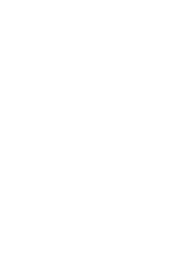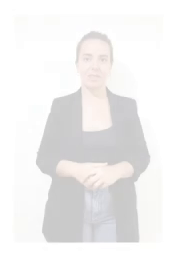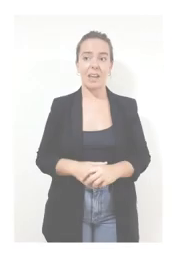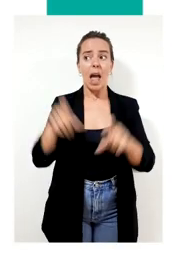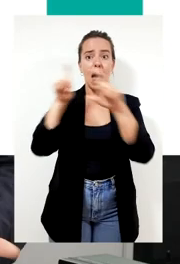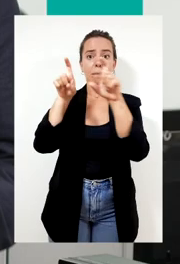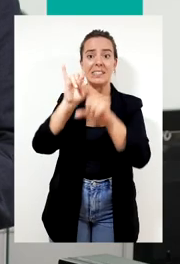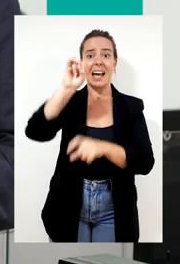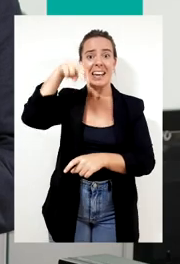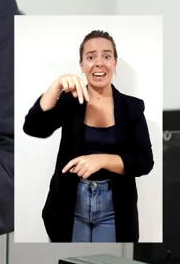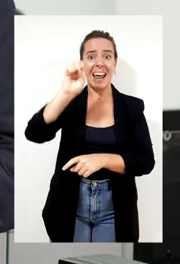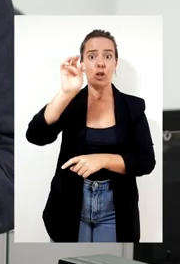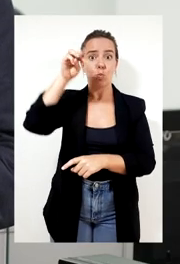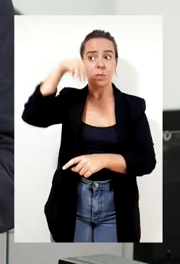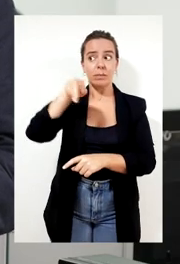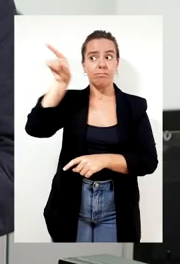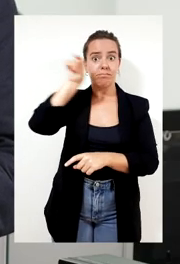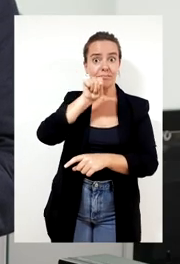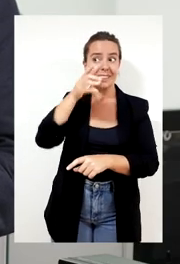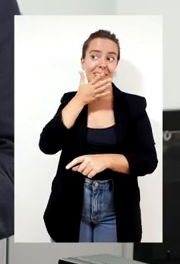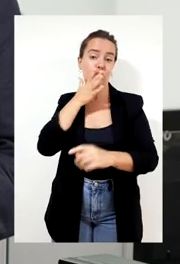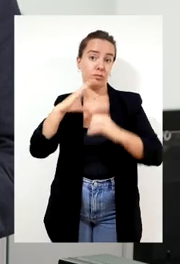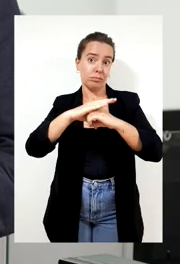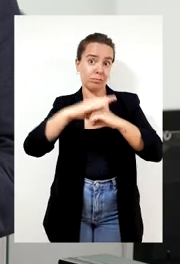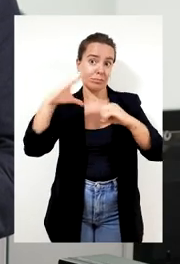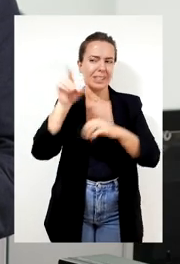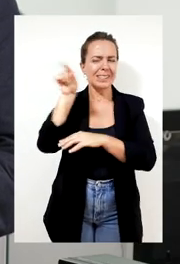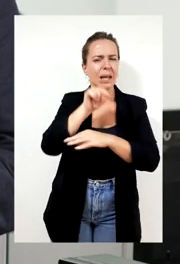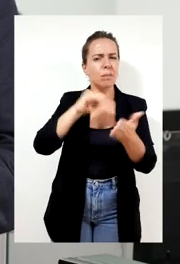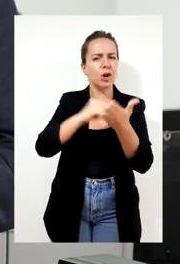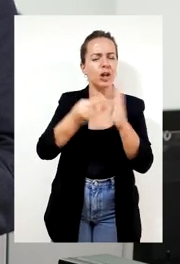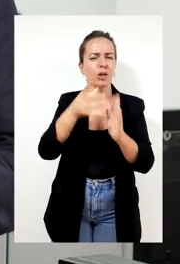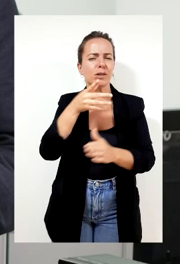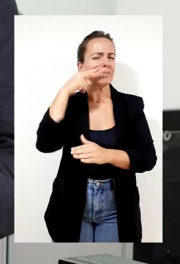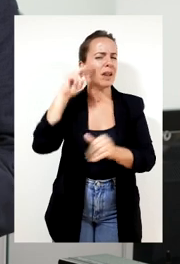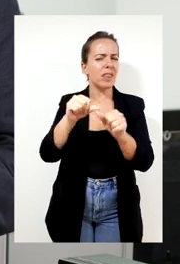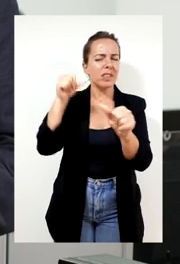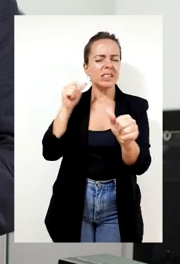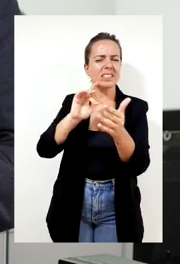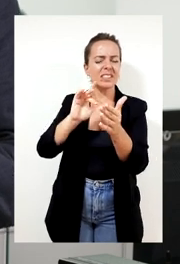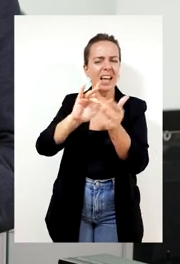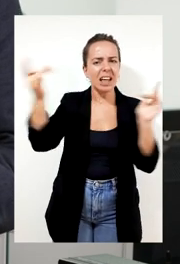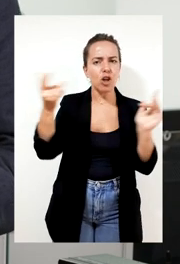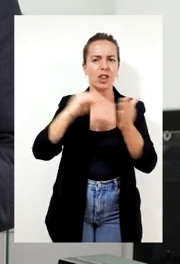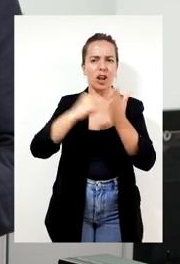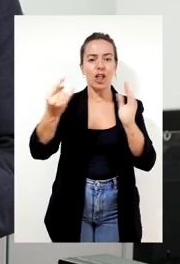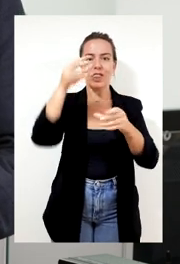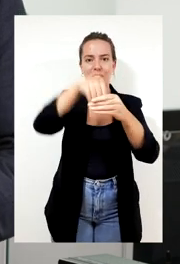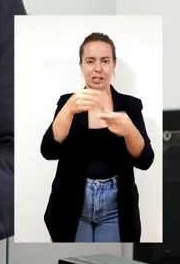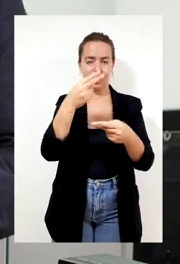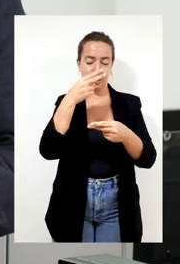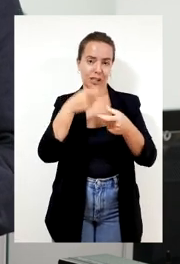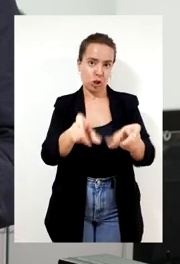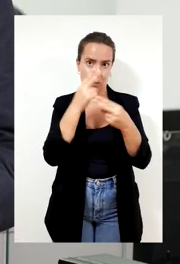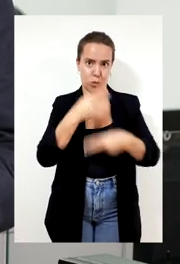Para desarrollar este proyecto contamos con Inetum por su experiencia en digitalización y procesos tecnológicos y además por su larga